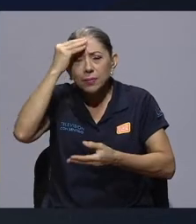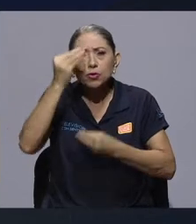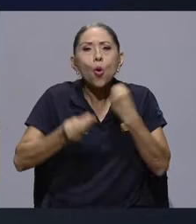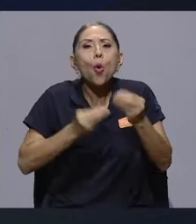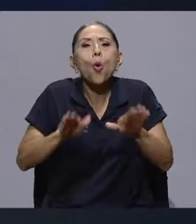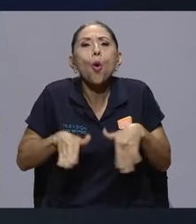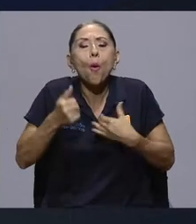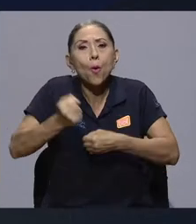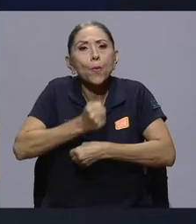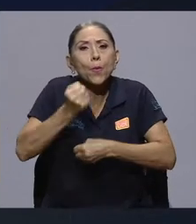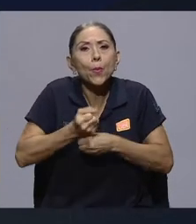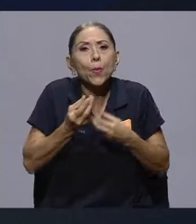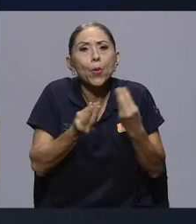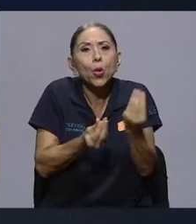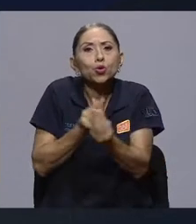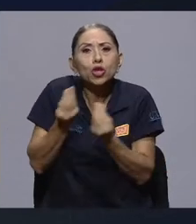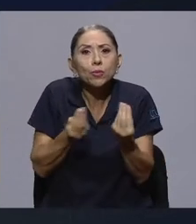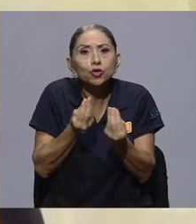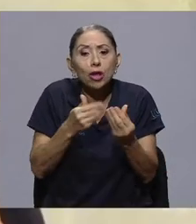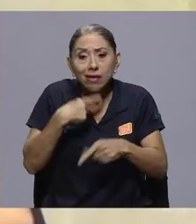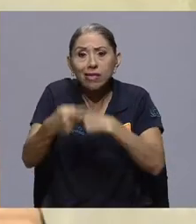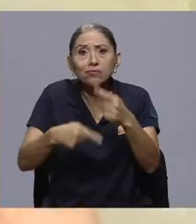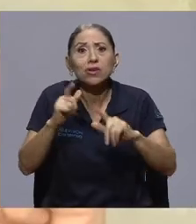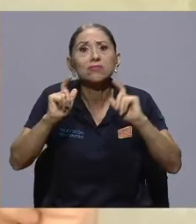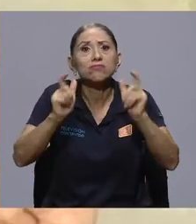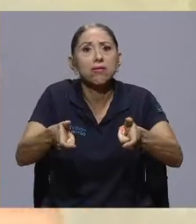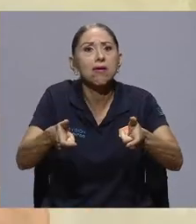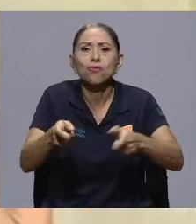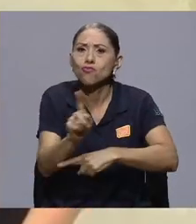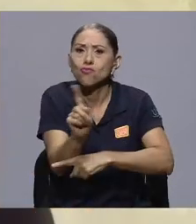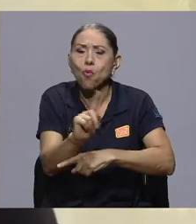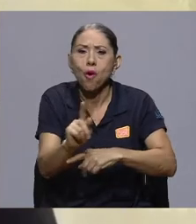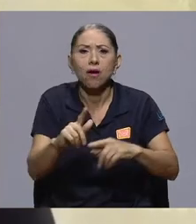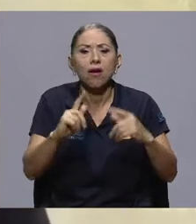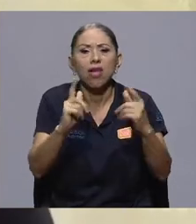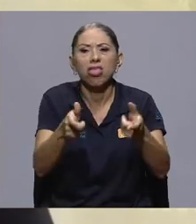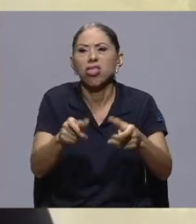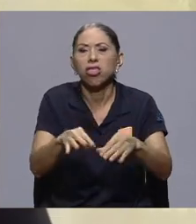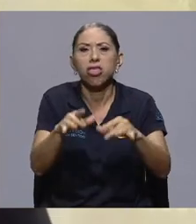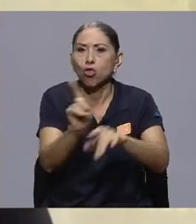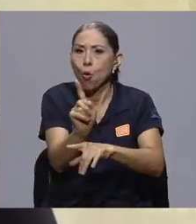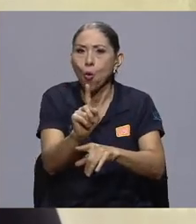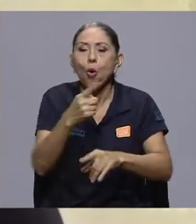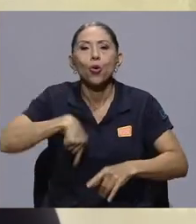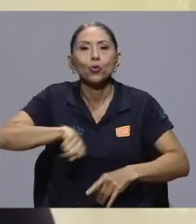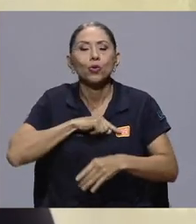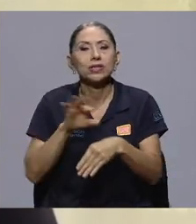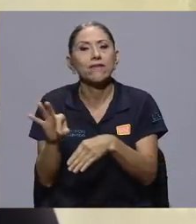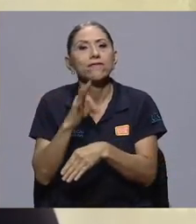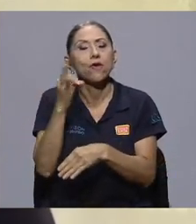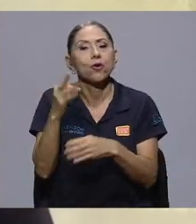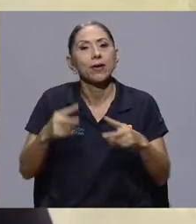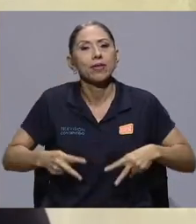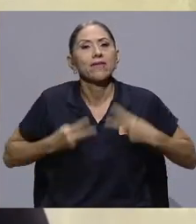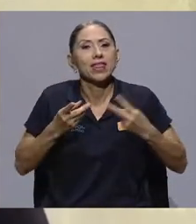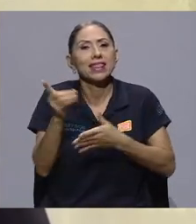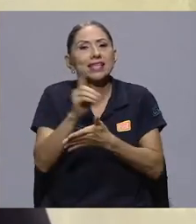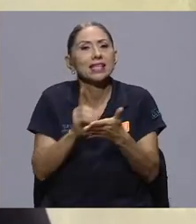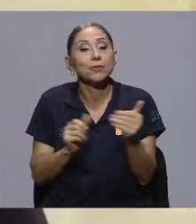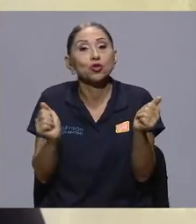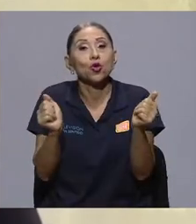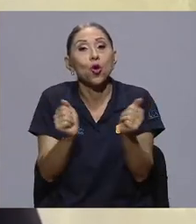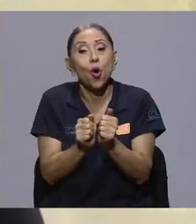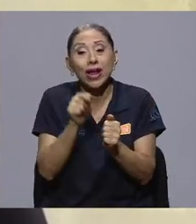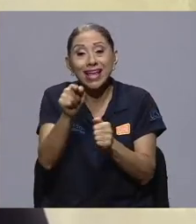convierta en un residuo, sino que diseñemos toda nuestra forma de vida a partir de ese ciclo que es circular,